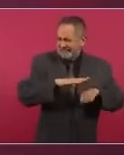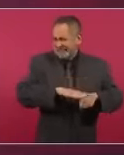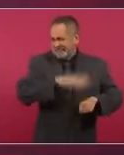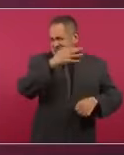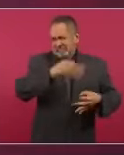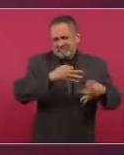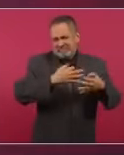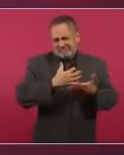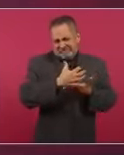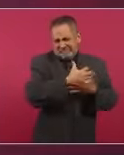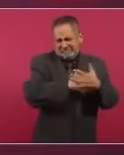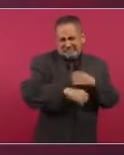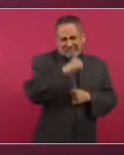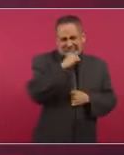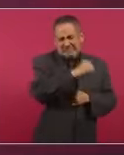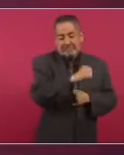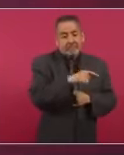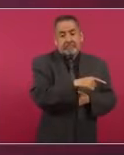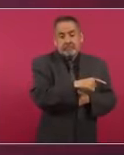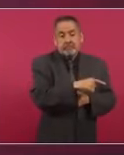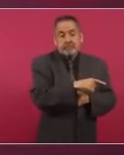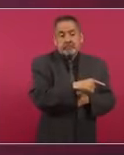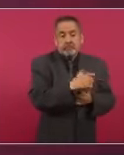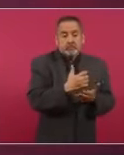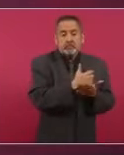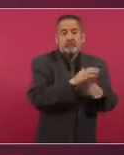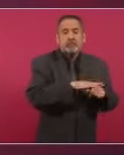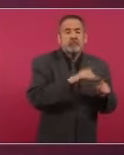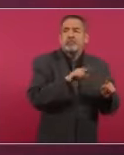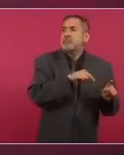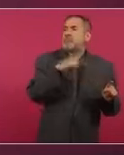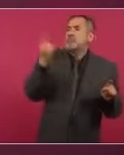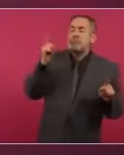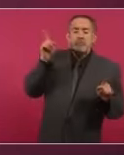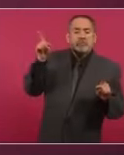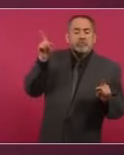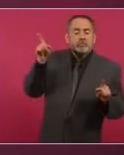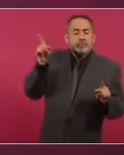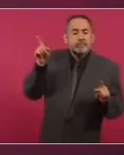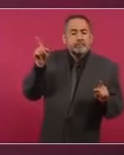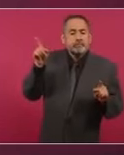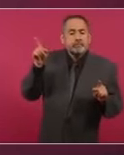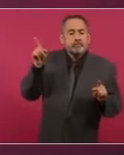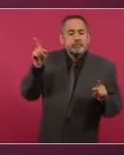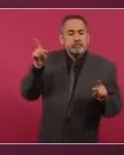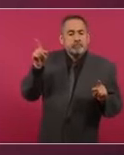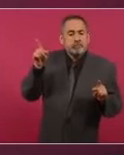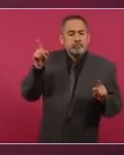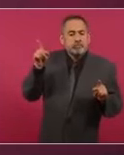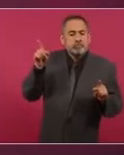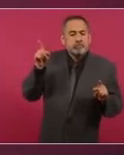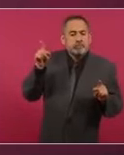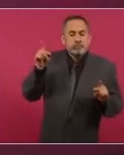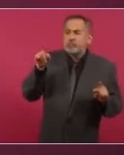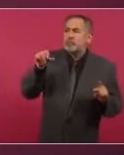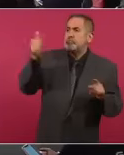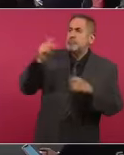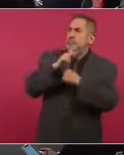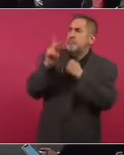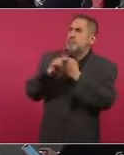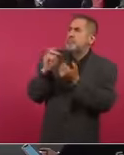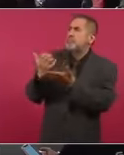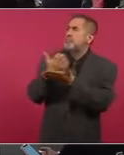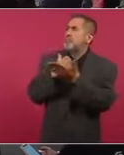ministros de los poderes judiciales en otros